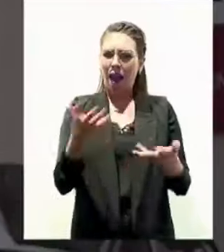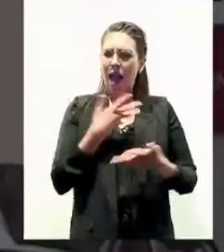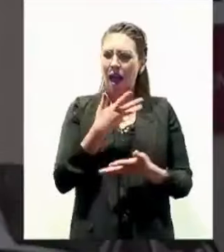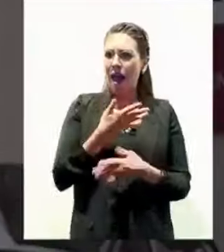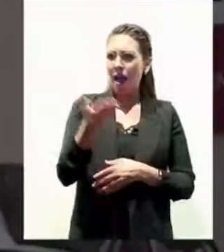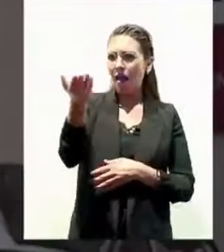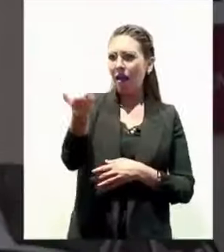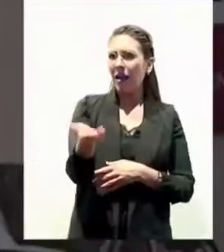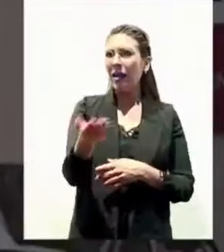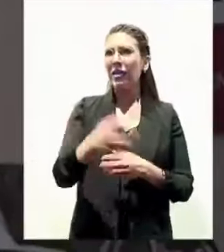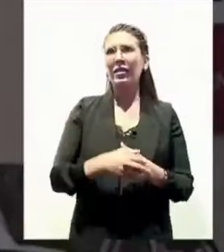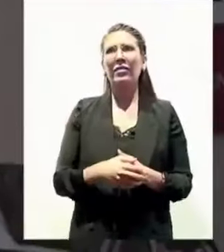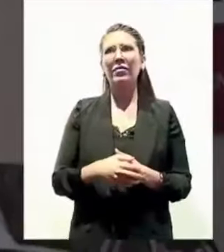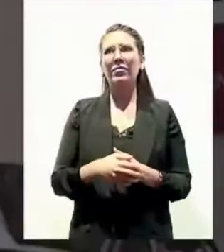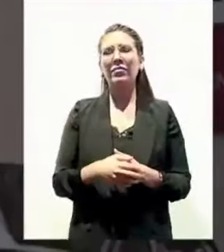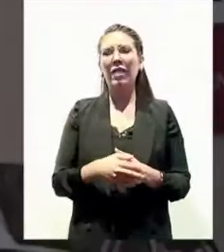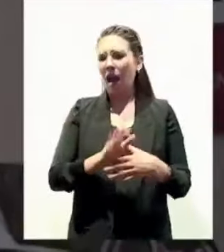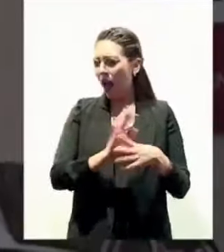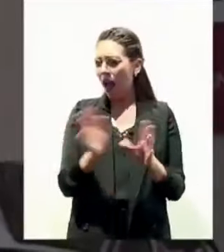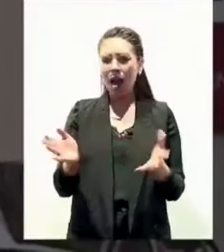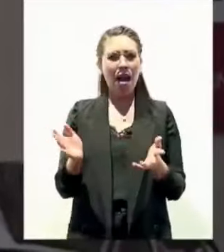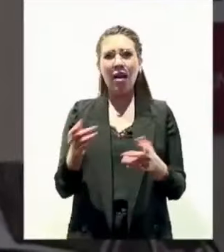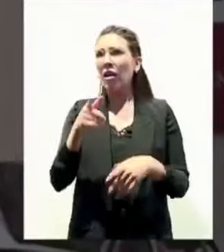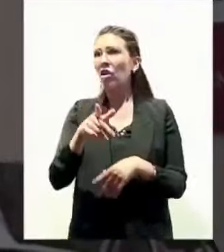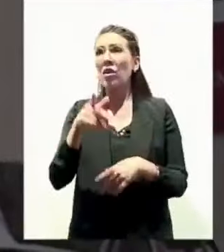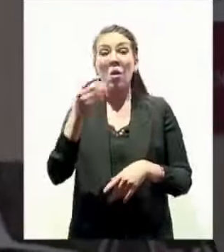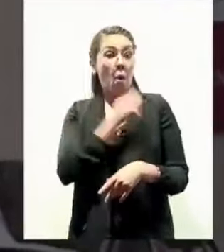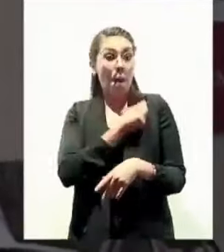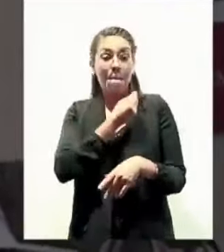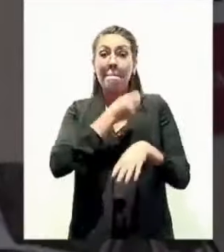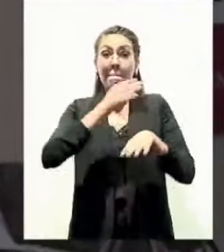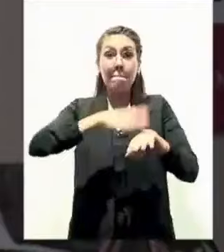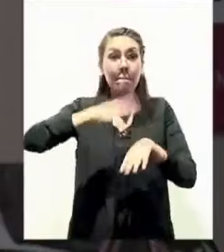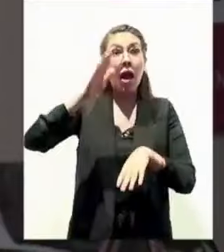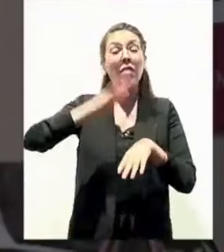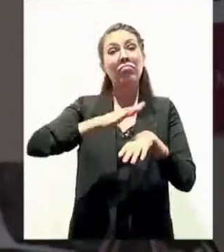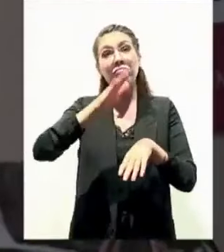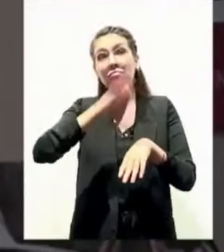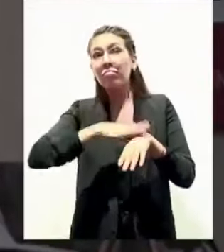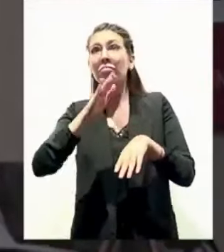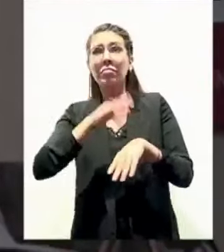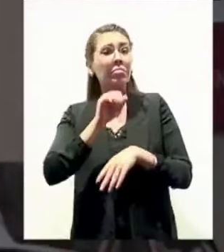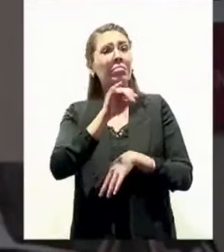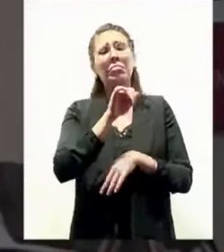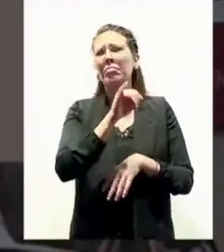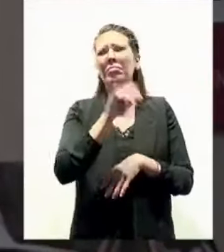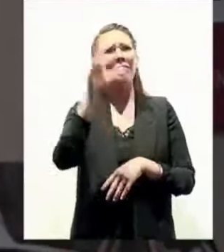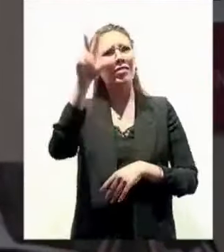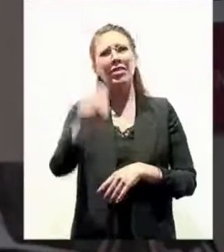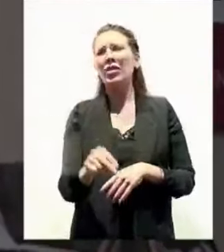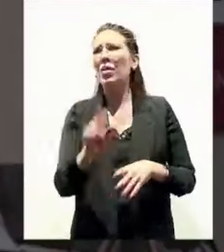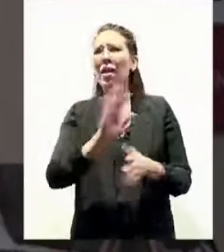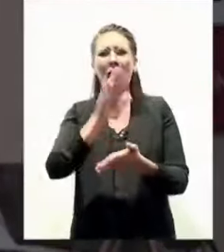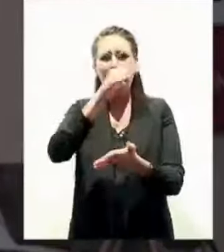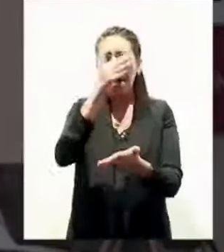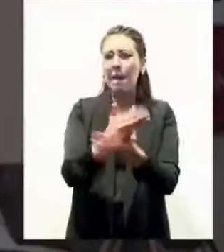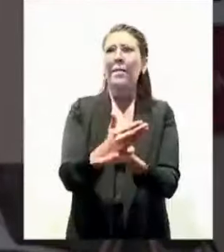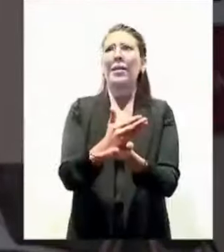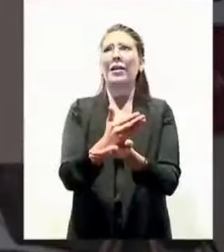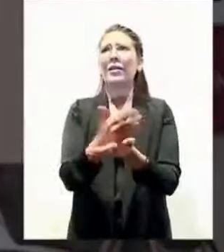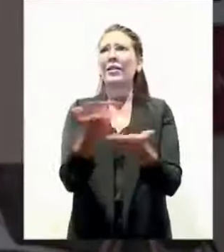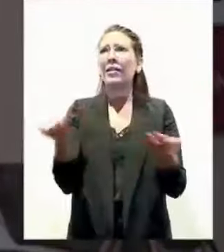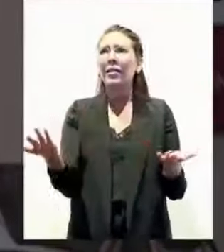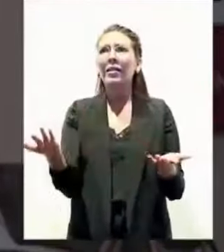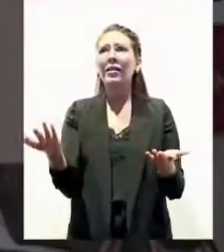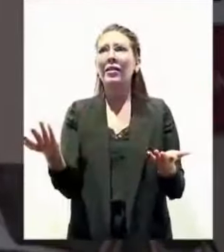No les vamos a permitir, no digo el regreso, si la nueva versión ya